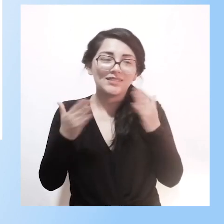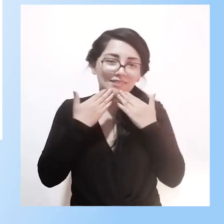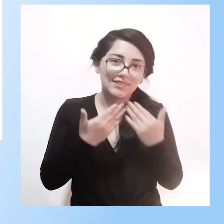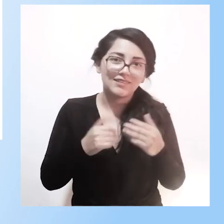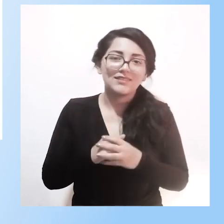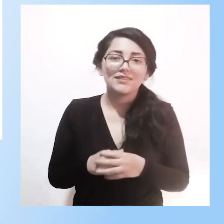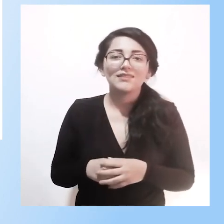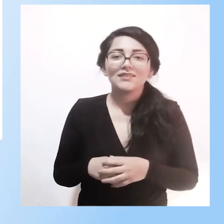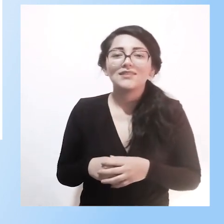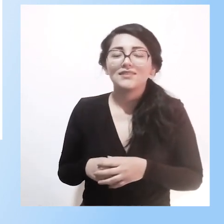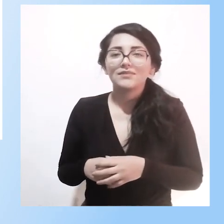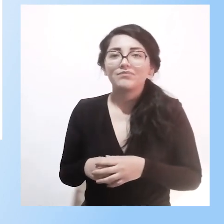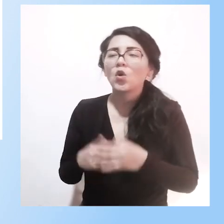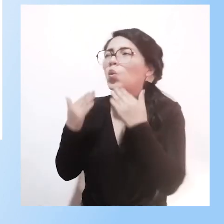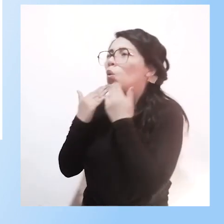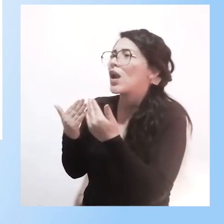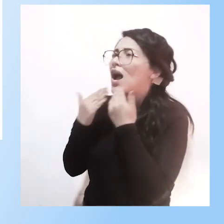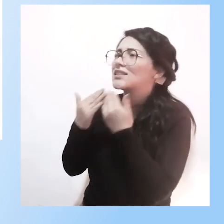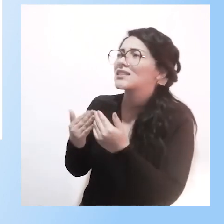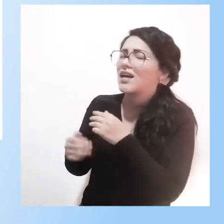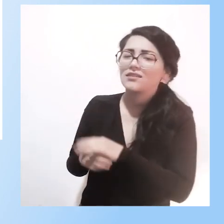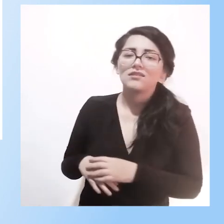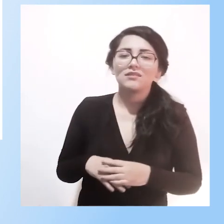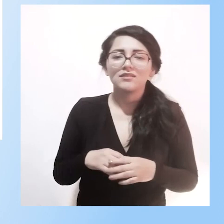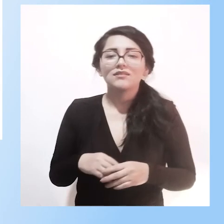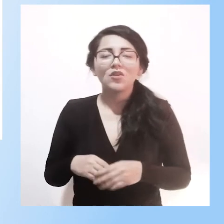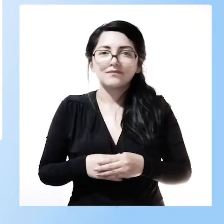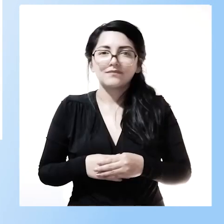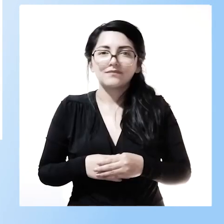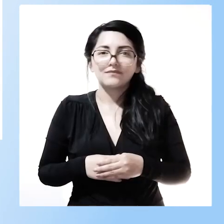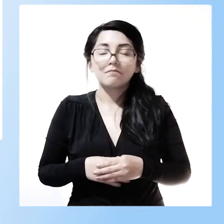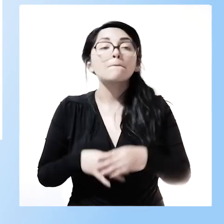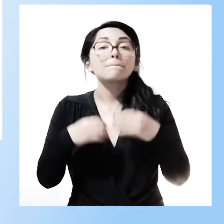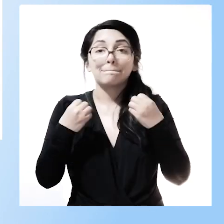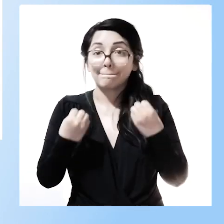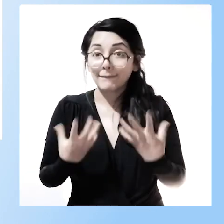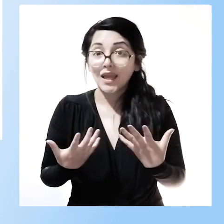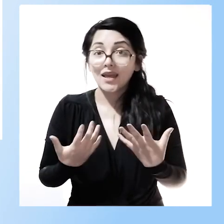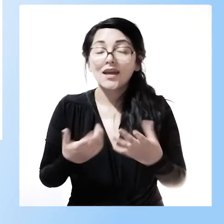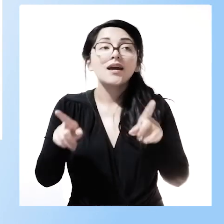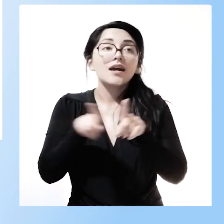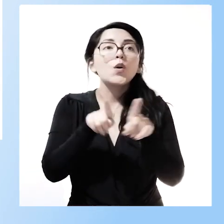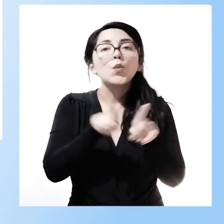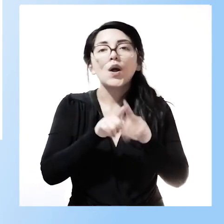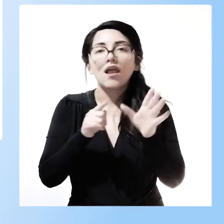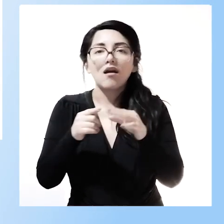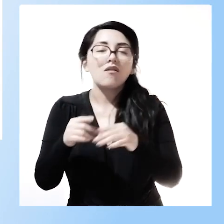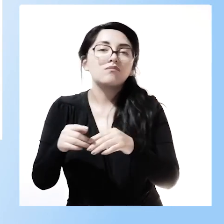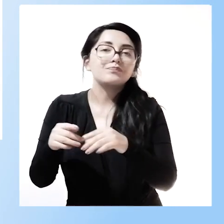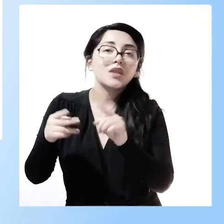a ustedes a ustedes bien tenemos otra de las preguntas